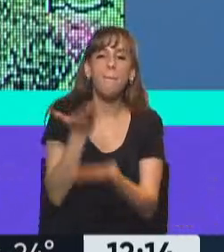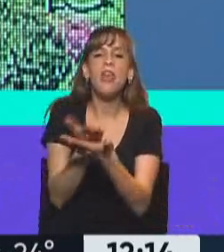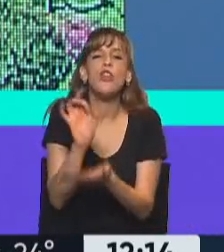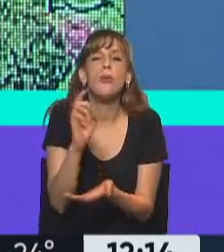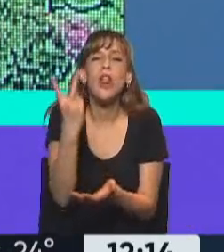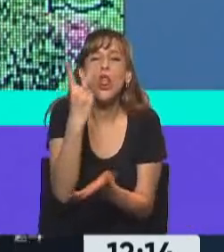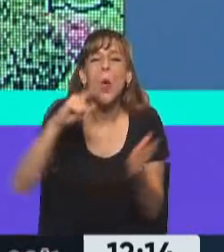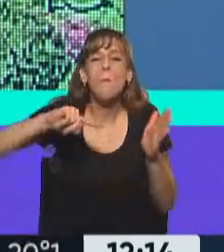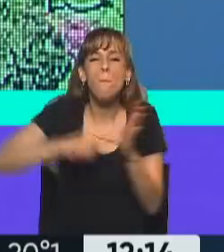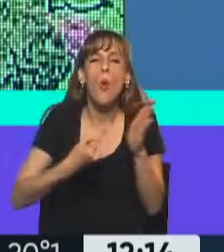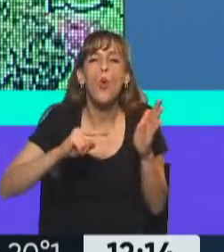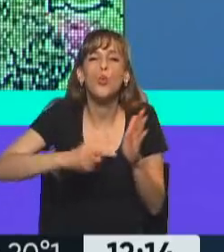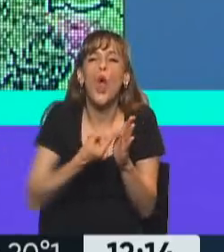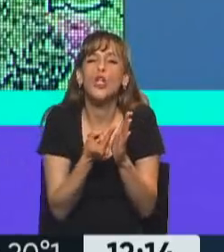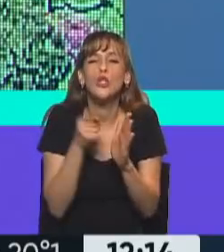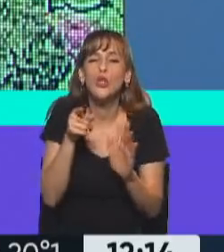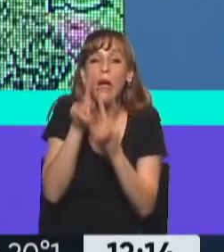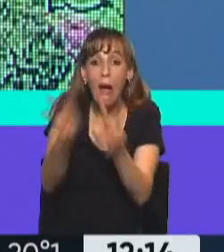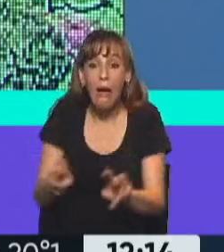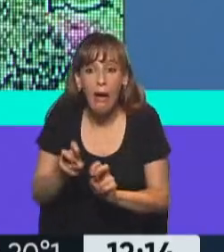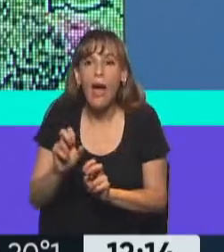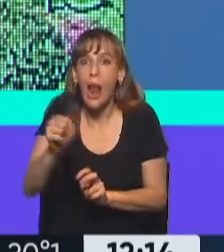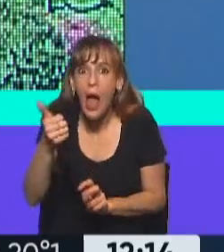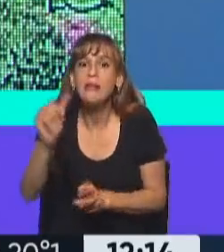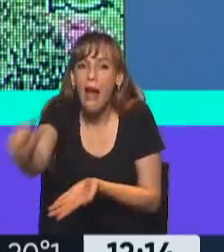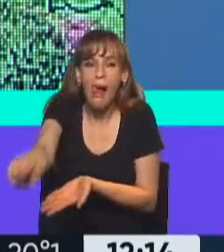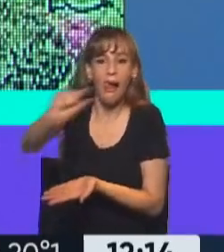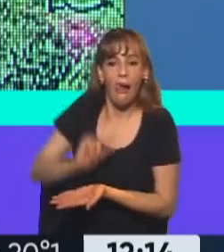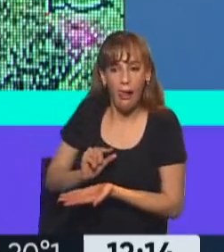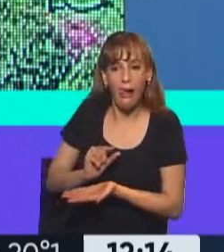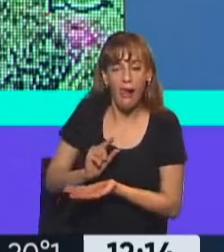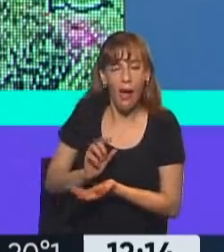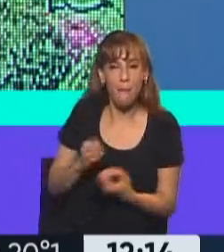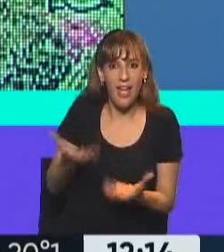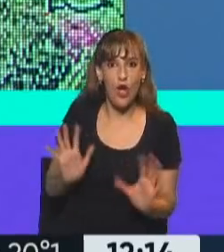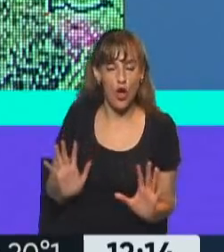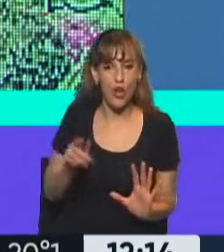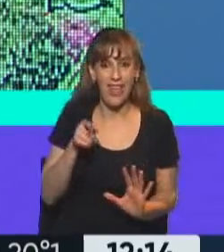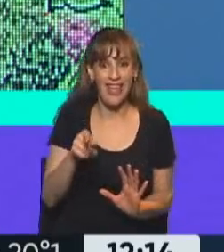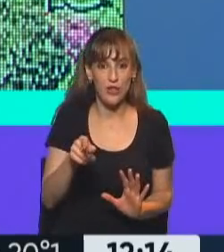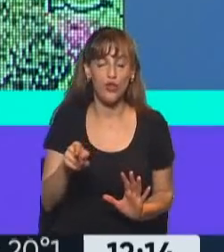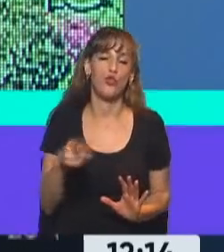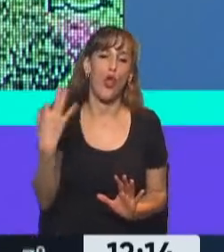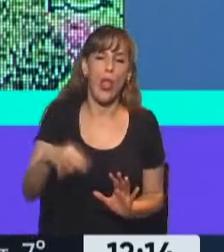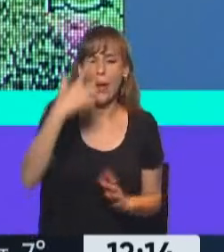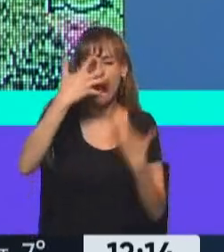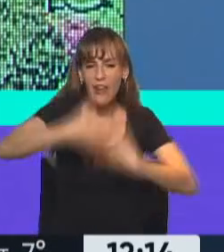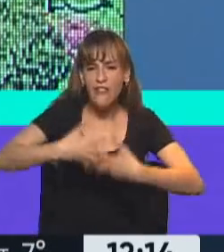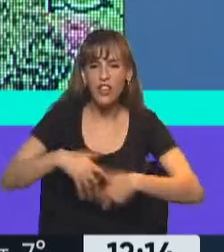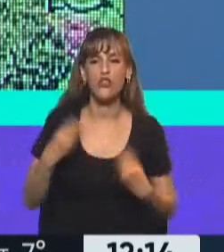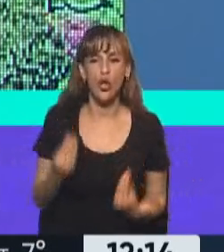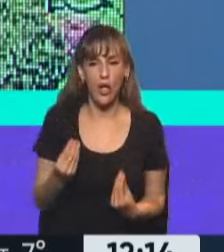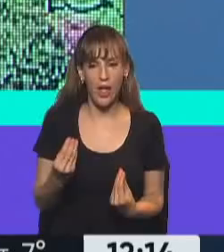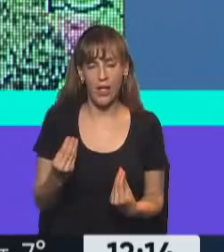dos puntos de una ganancia extraordinaria que la han multiplicado por tres. Digo, acá lo que hay que reflexionar seriamente es nuestro